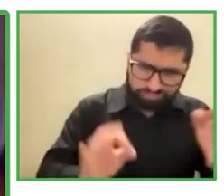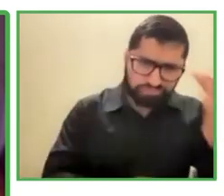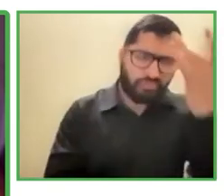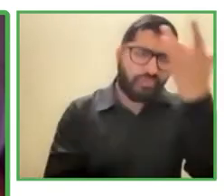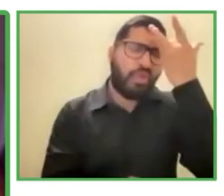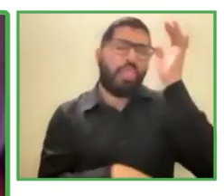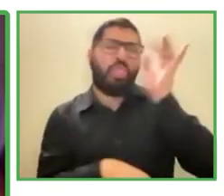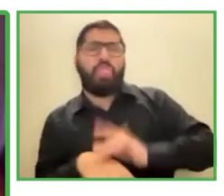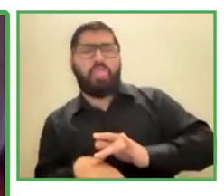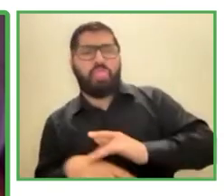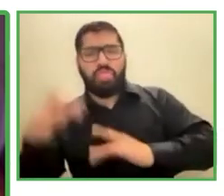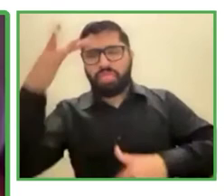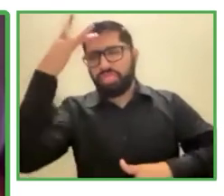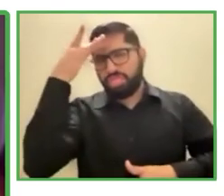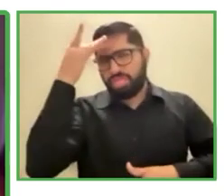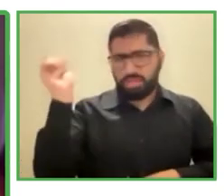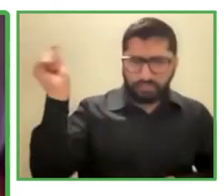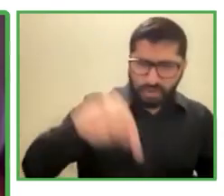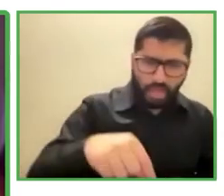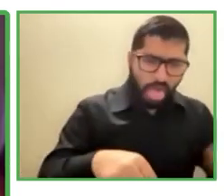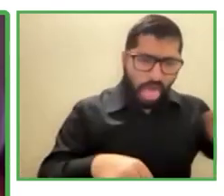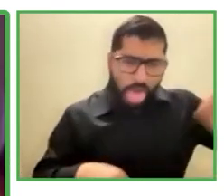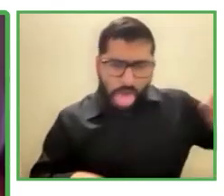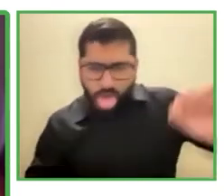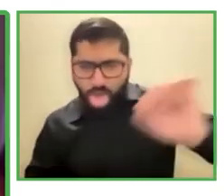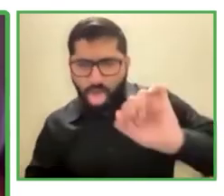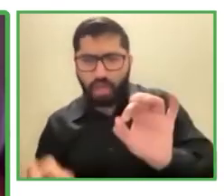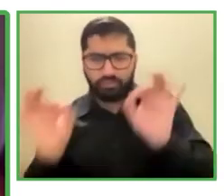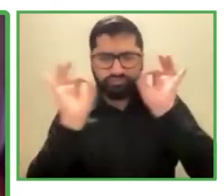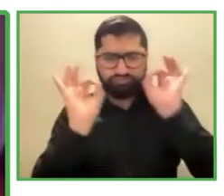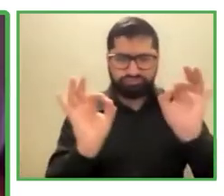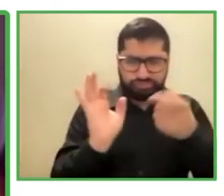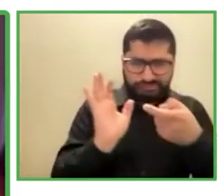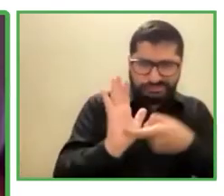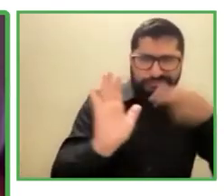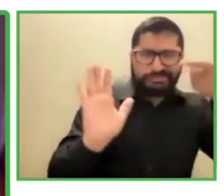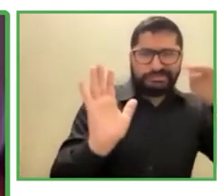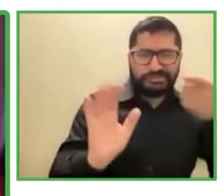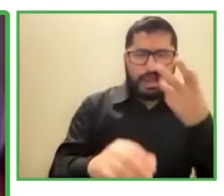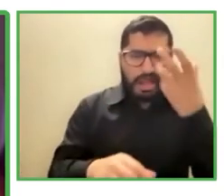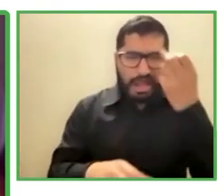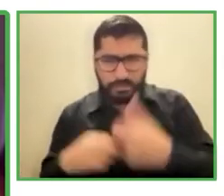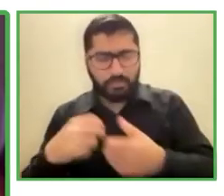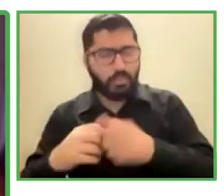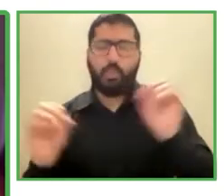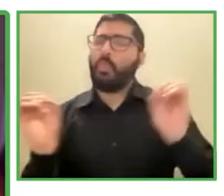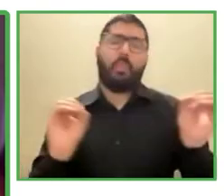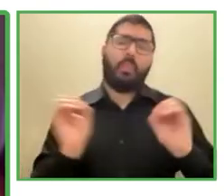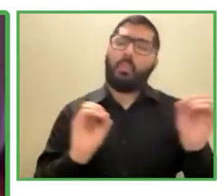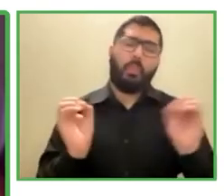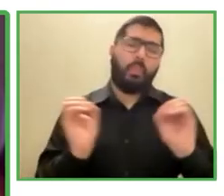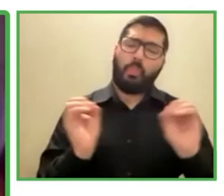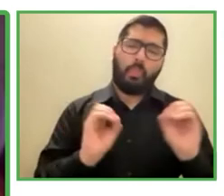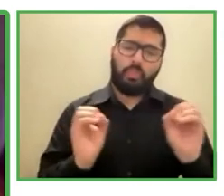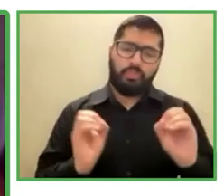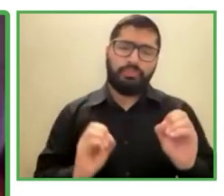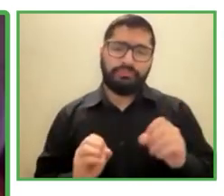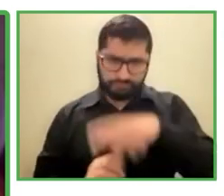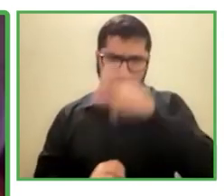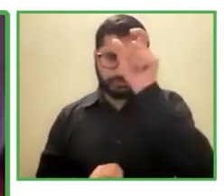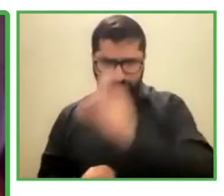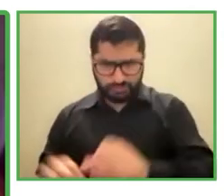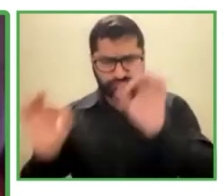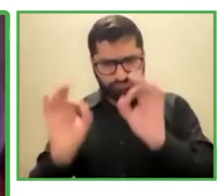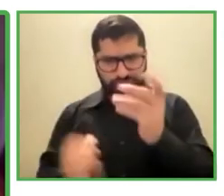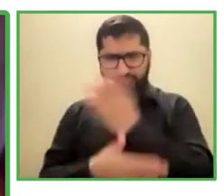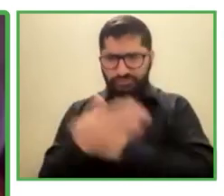no la verdad que eso no sucede eso no va a suceder con SECO SECO tiene algunos antecedentes que son valiosos